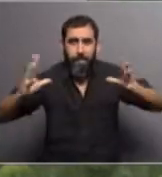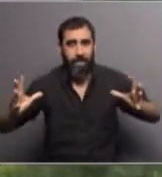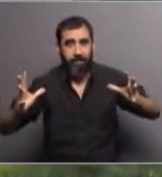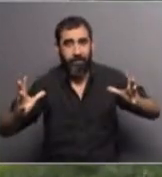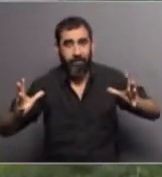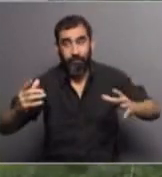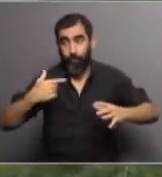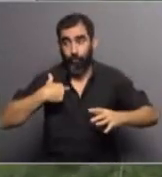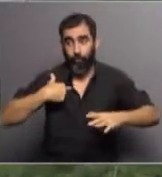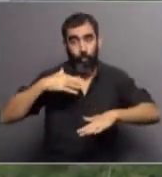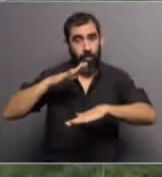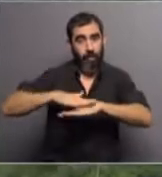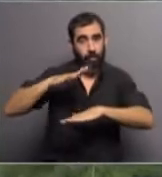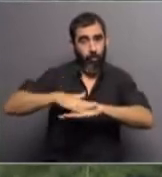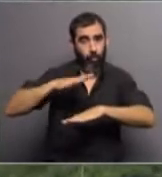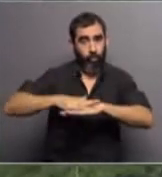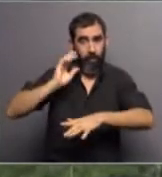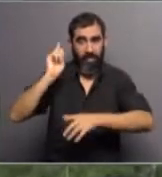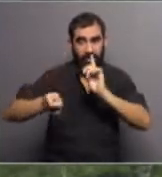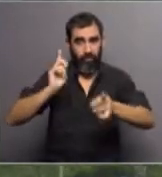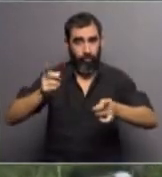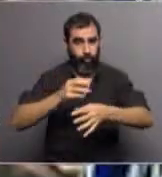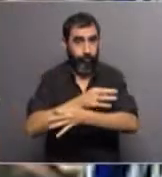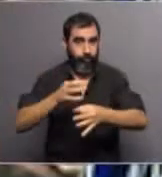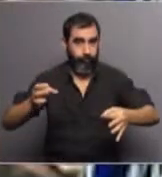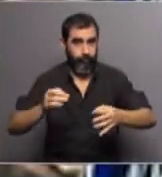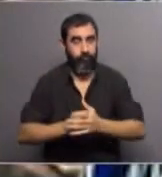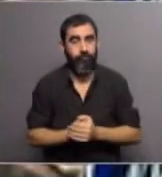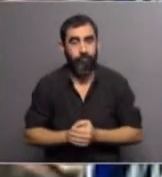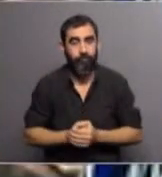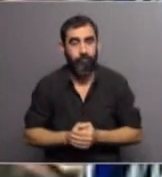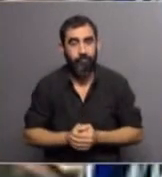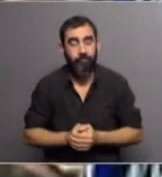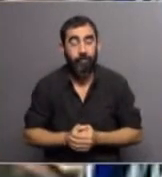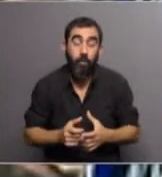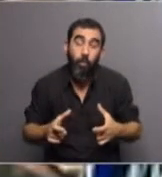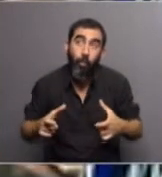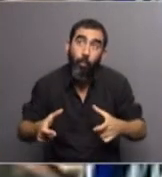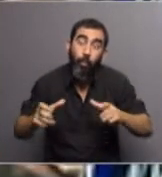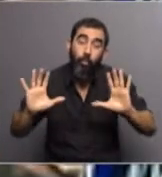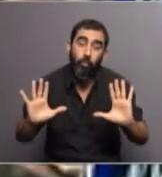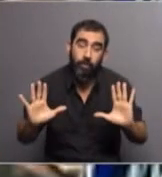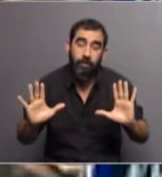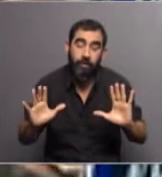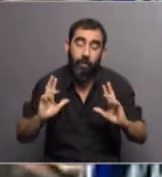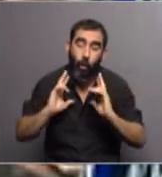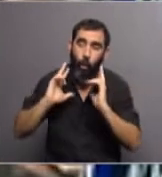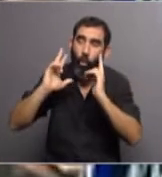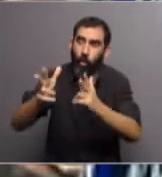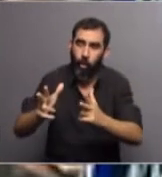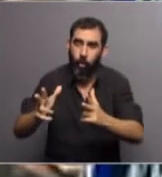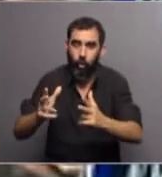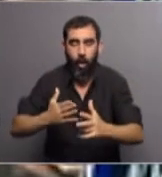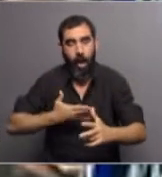cierto sentido, iba a depender de que yo tomara las decisiones correctas, Por suerte, puedo decirlo con